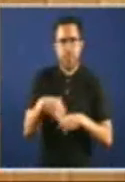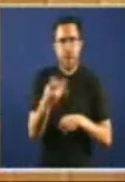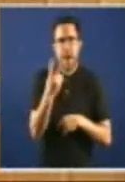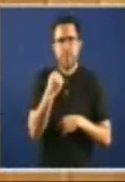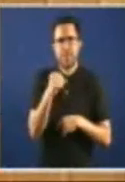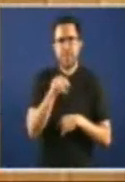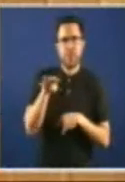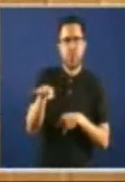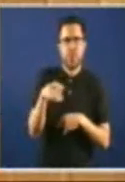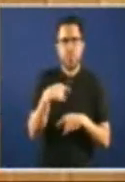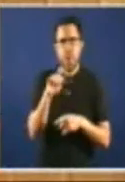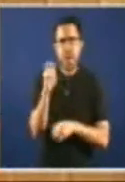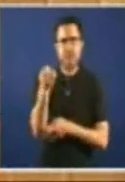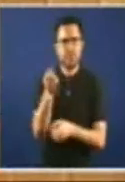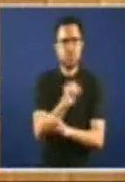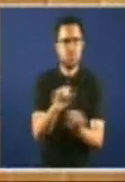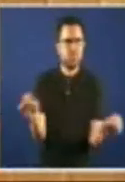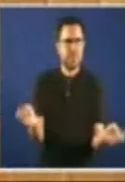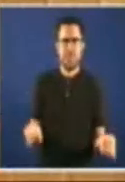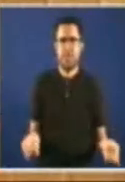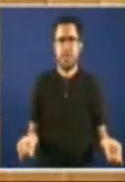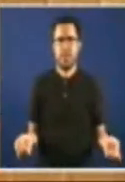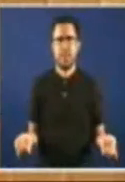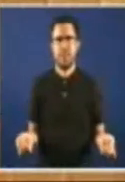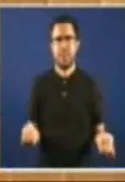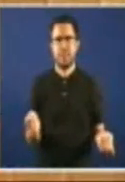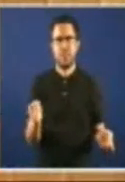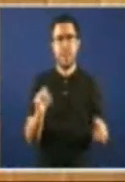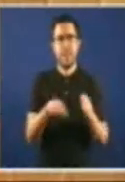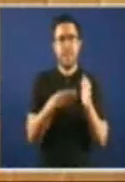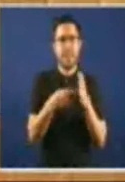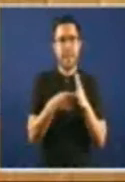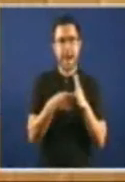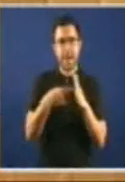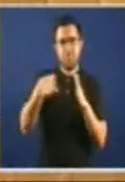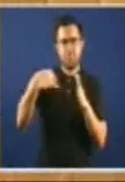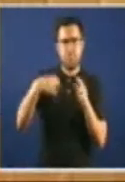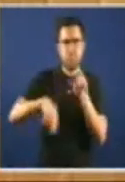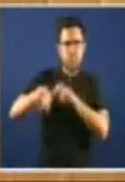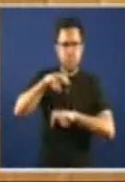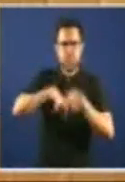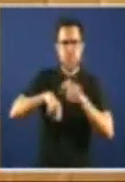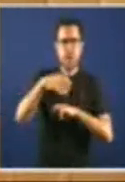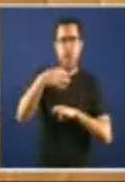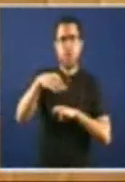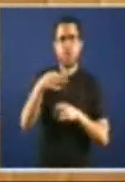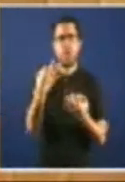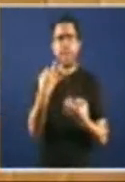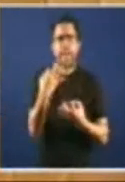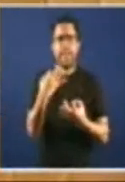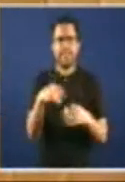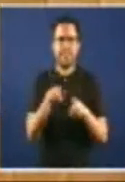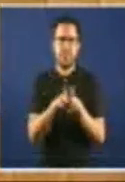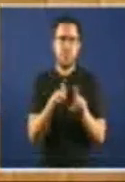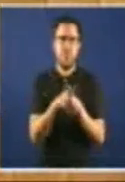un mínimo éxito E o único que busca esta lei en sí É justificar a chega de cartos a empresas